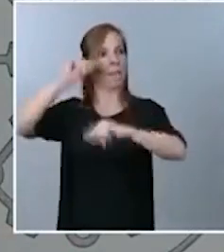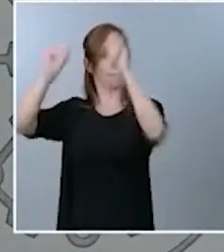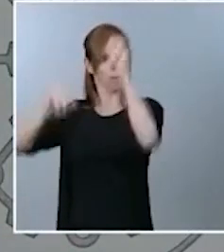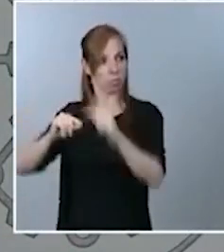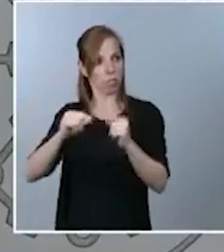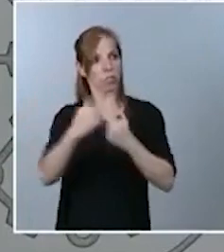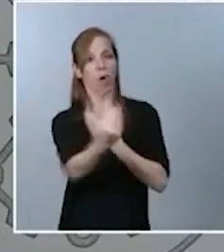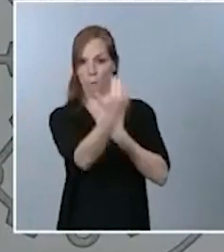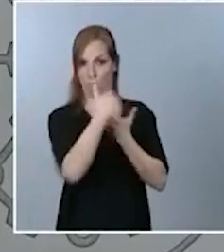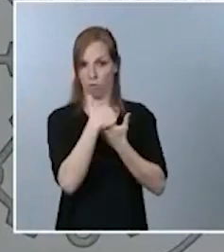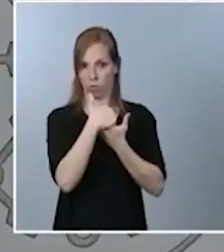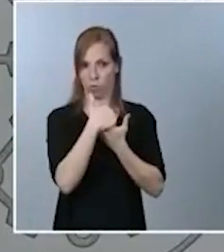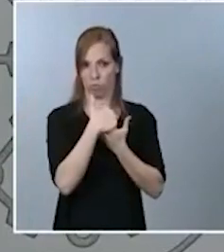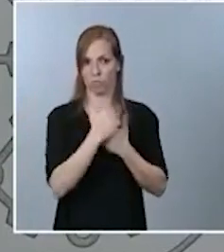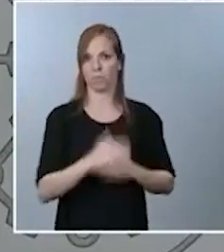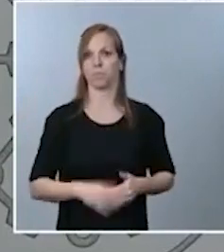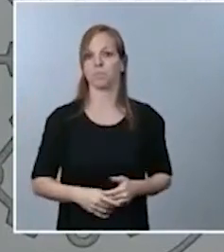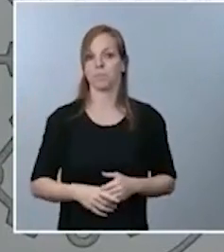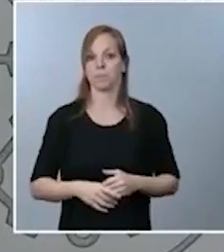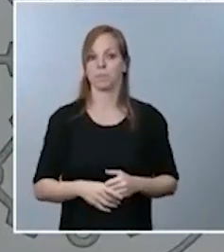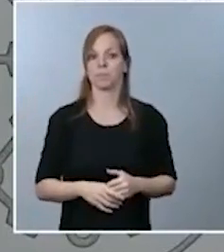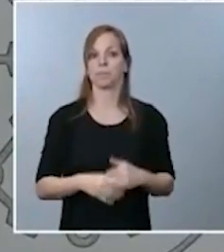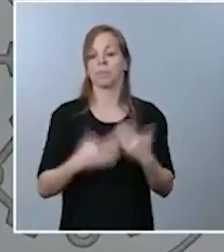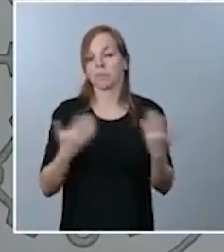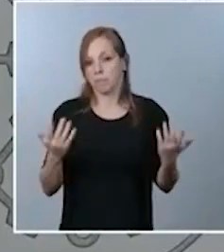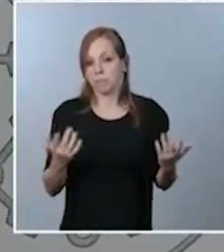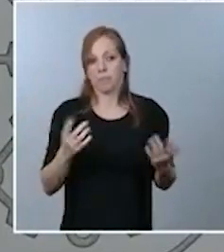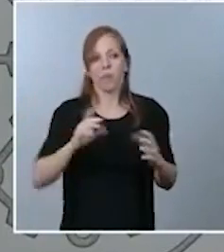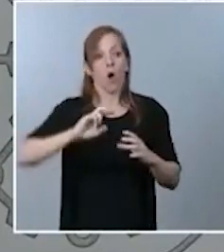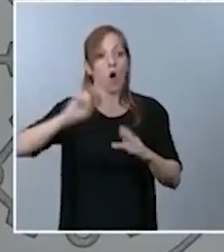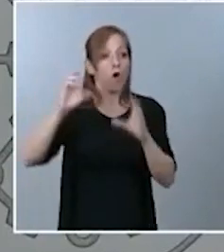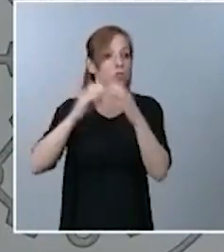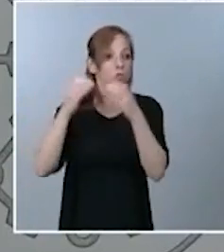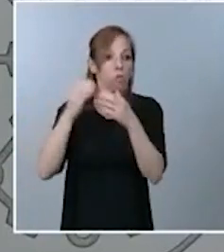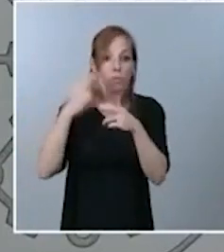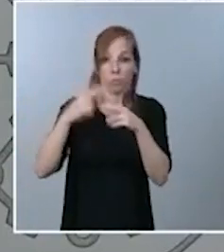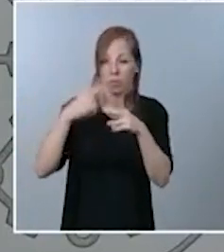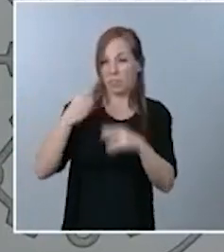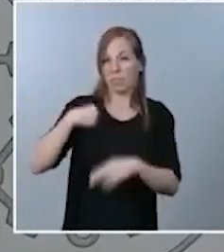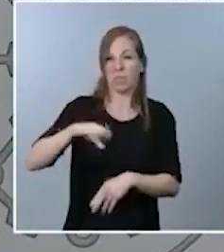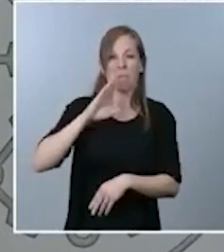Eso no quita para que, con otras formaciones políticas, como usted acaba de comentar,